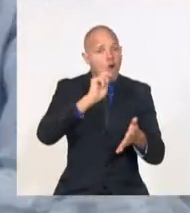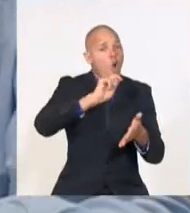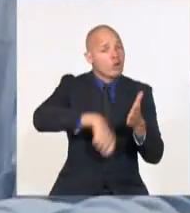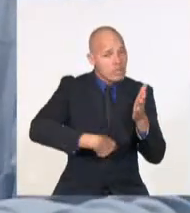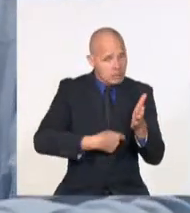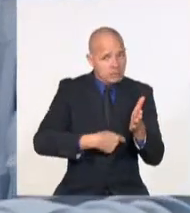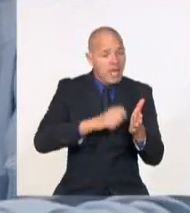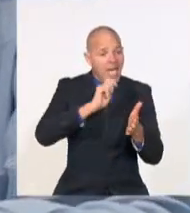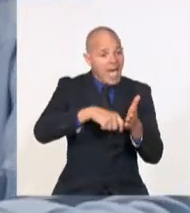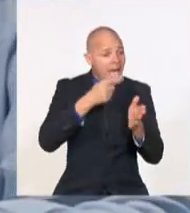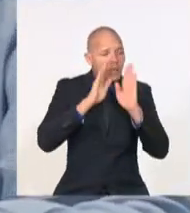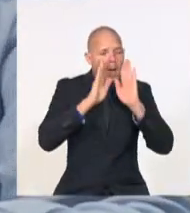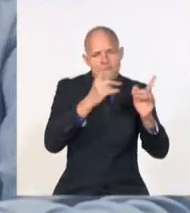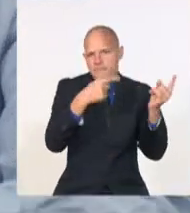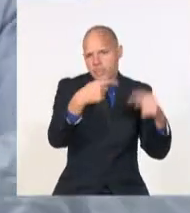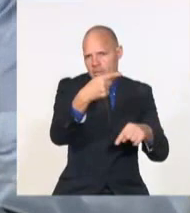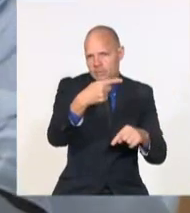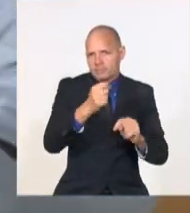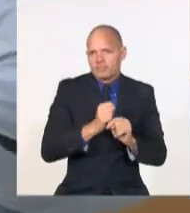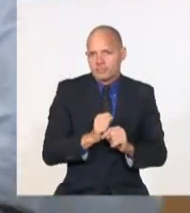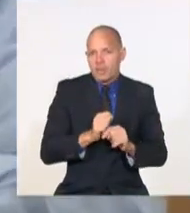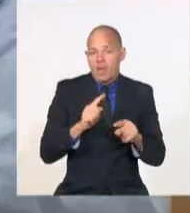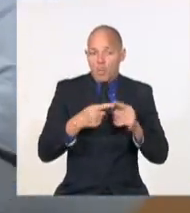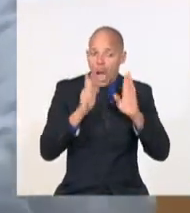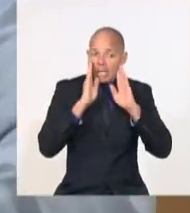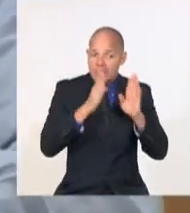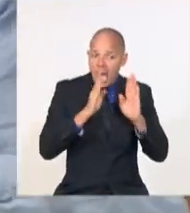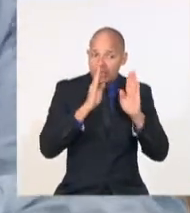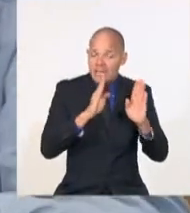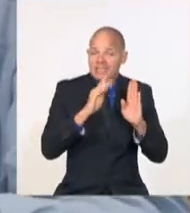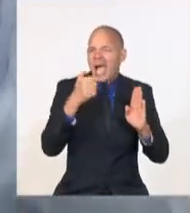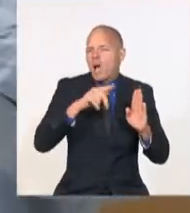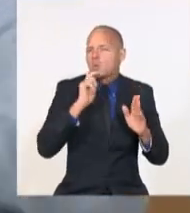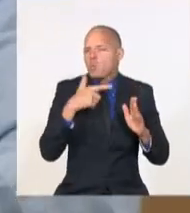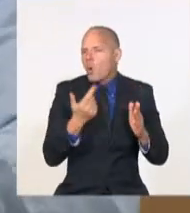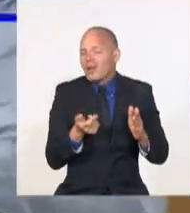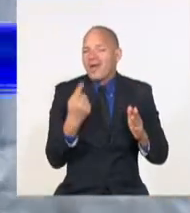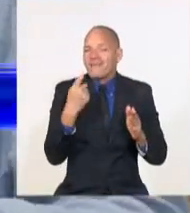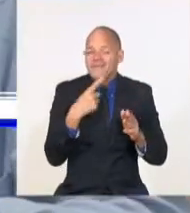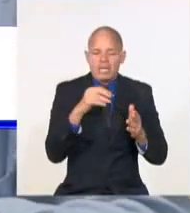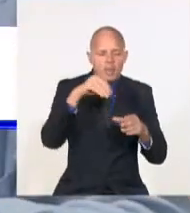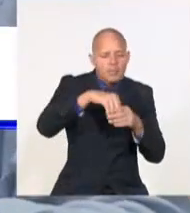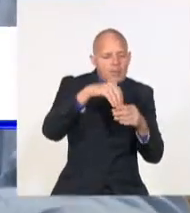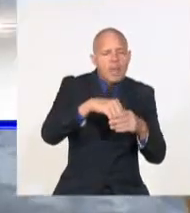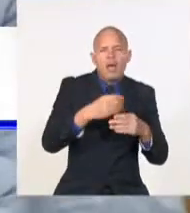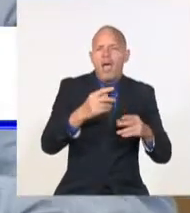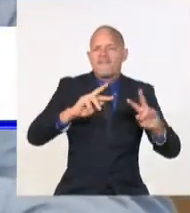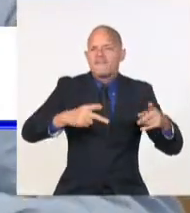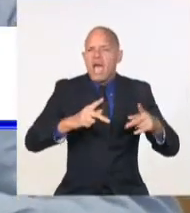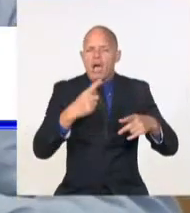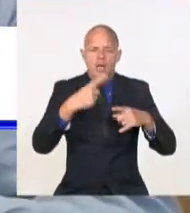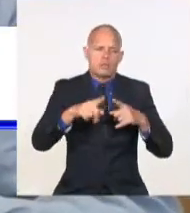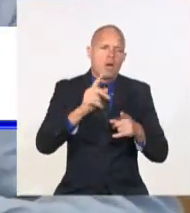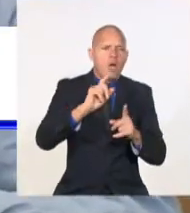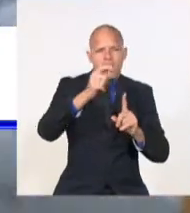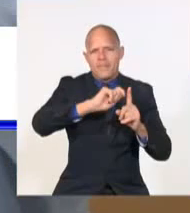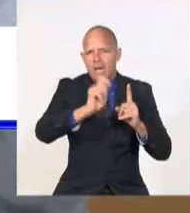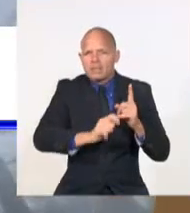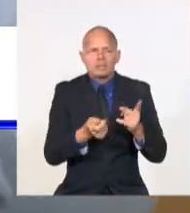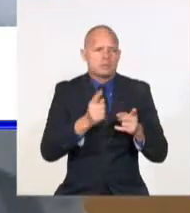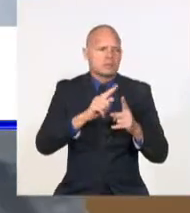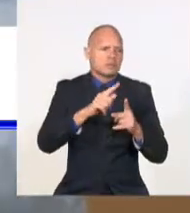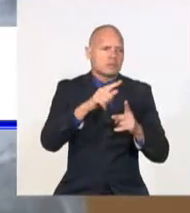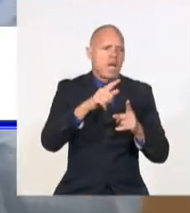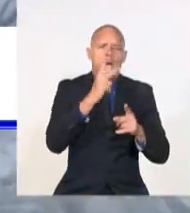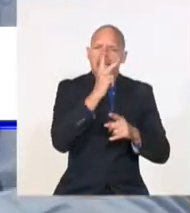prioridad, porque los programas claves de ahora de la vianda, del plátano son claves, del porcino son claves. No es que todos son importantes, pero hay